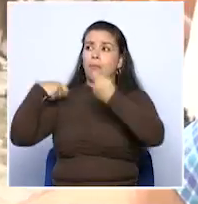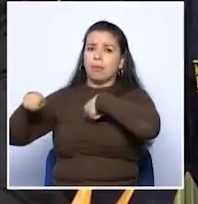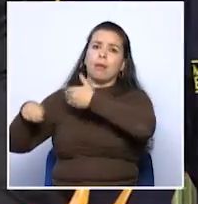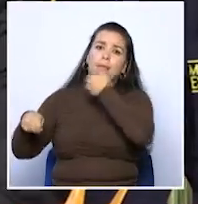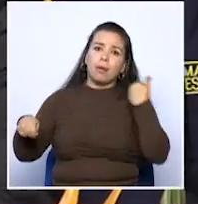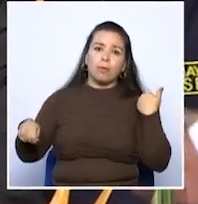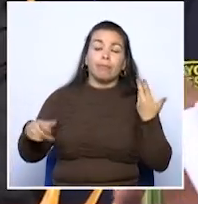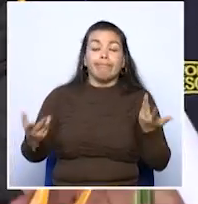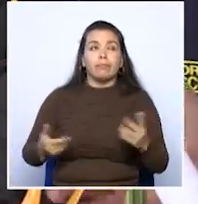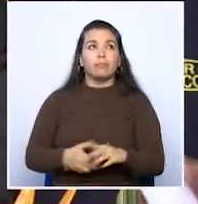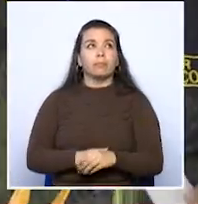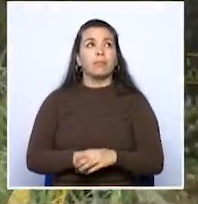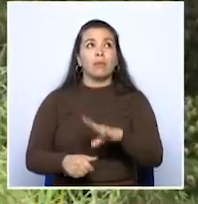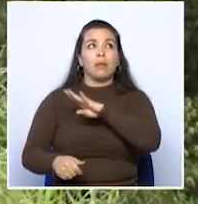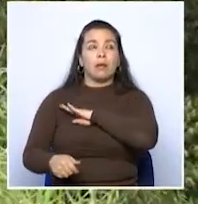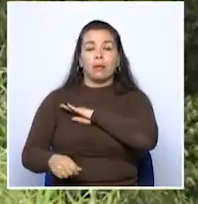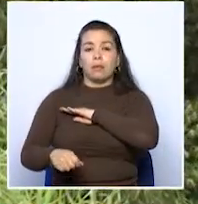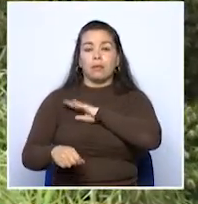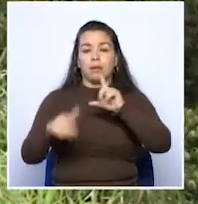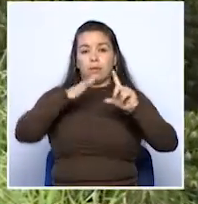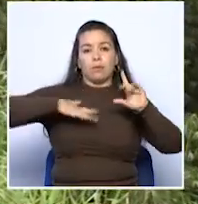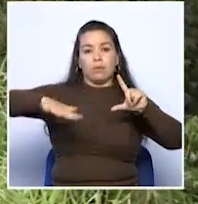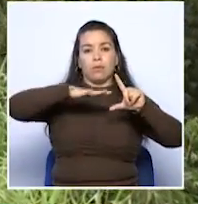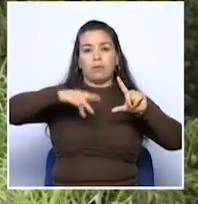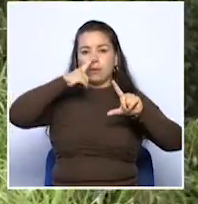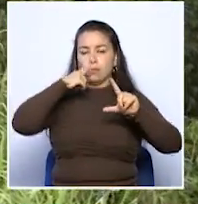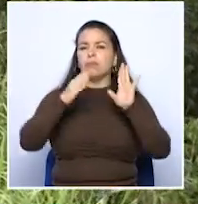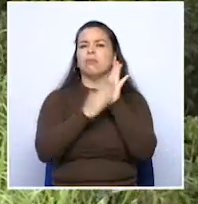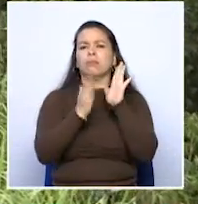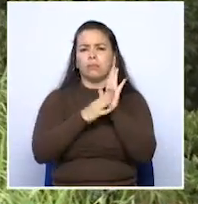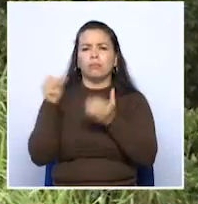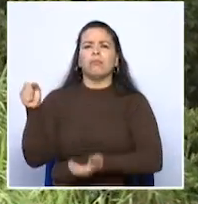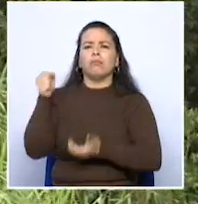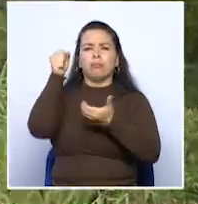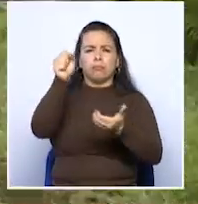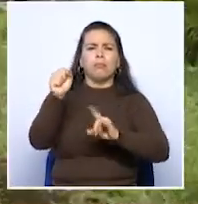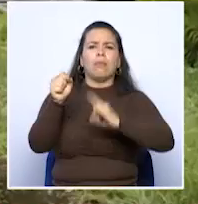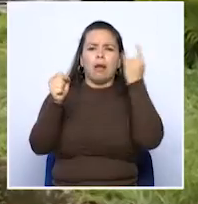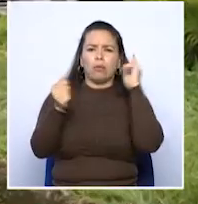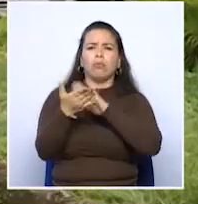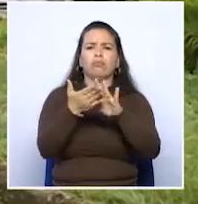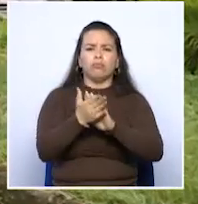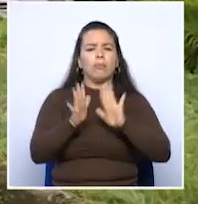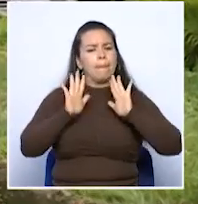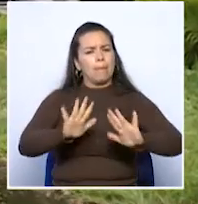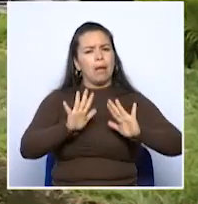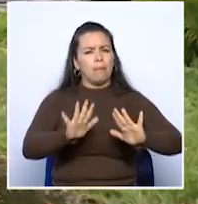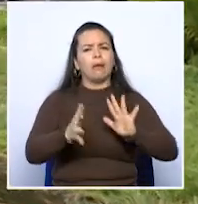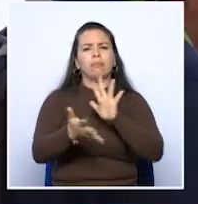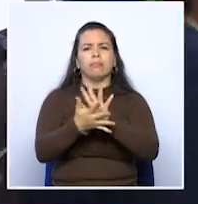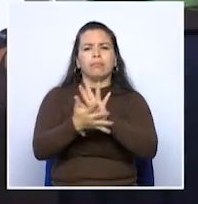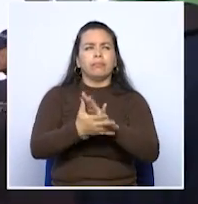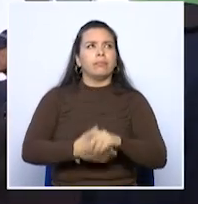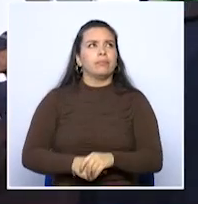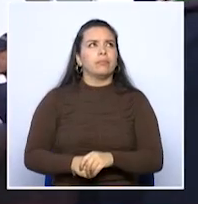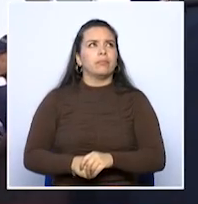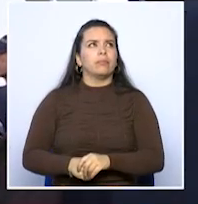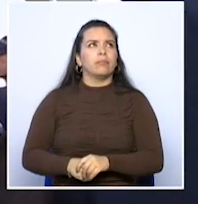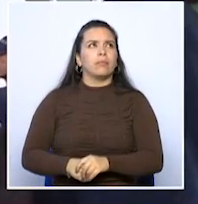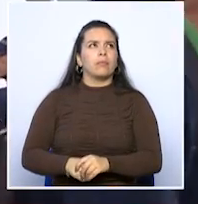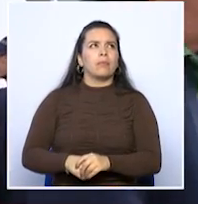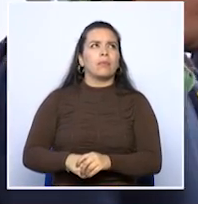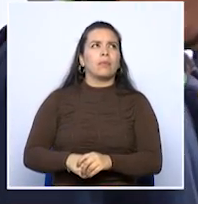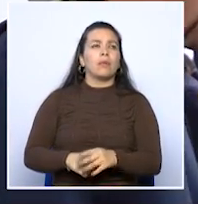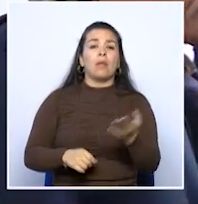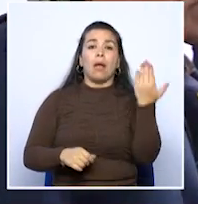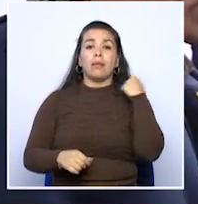motivo. El alcalde de Dos Quebradas aseguró que están garantizados los recursos para realizar varias obras de mitigación en este sector. Estuvimos hablando de esos